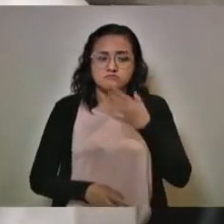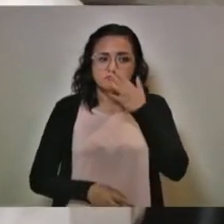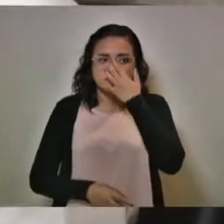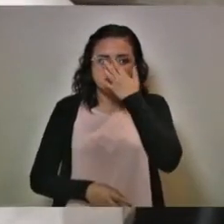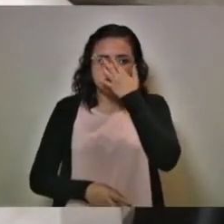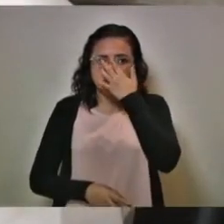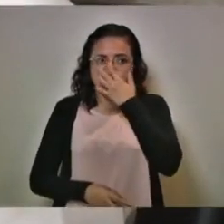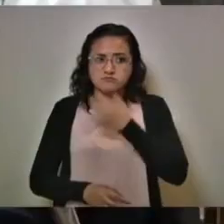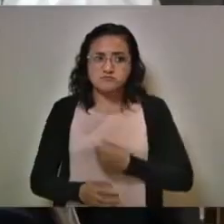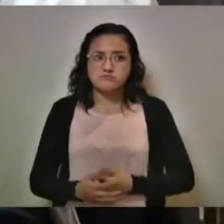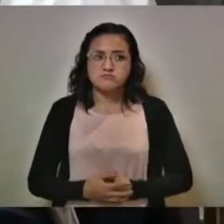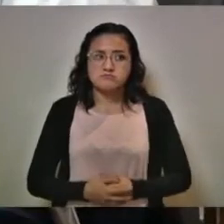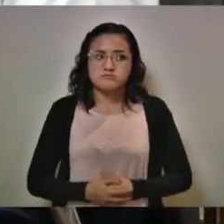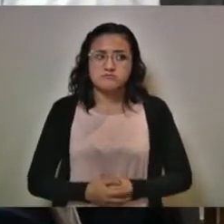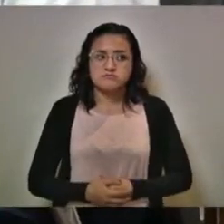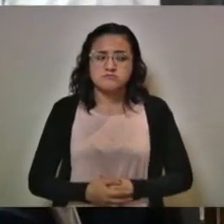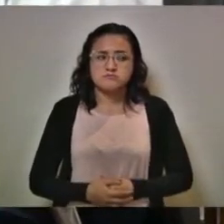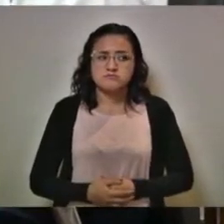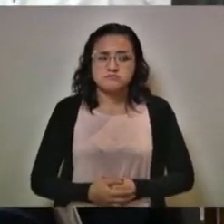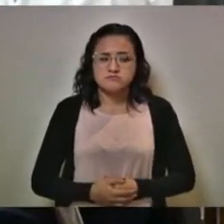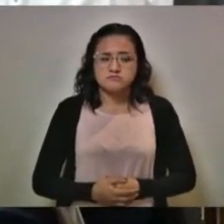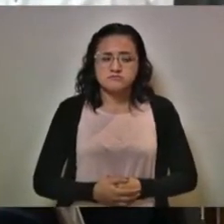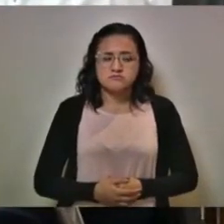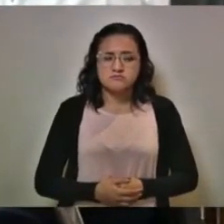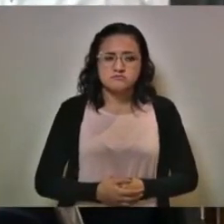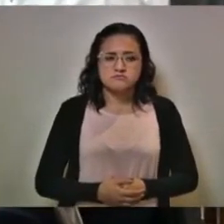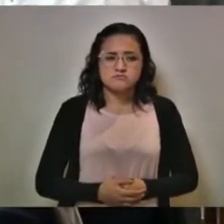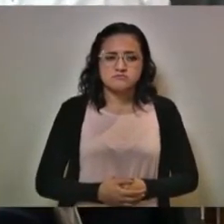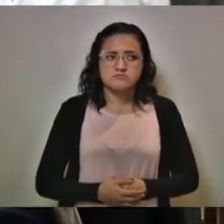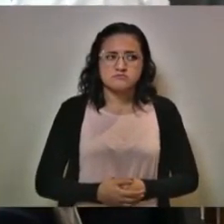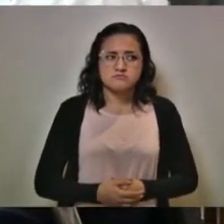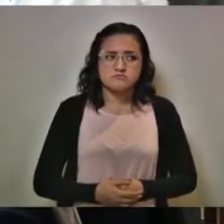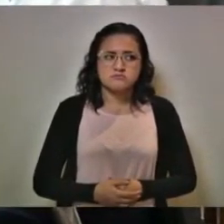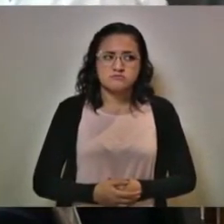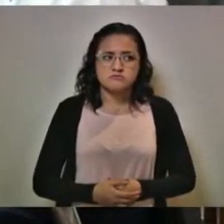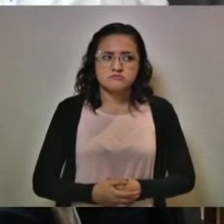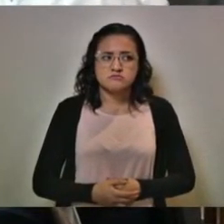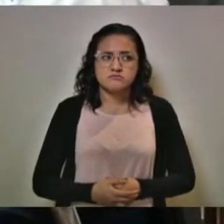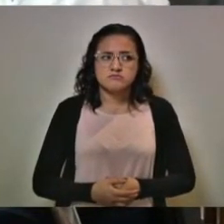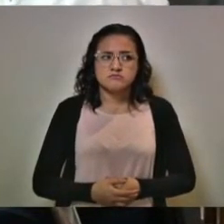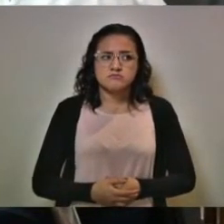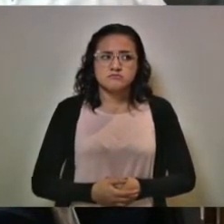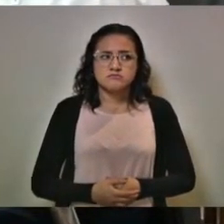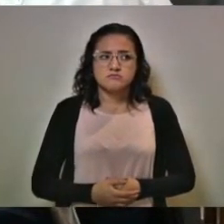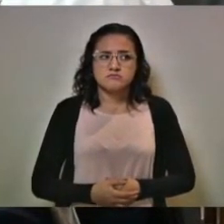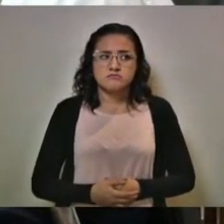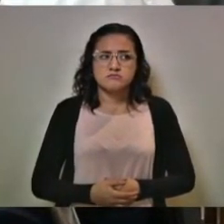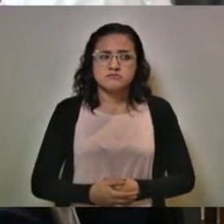¿Qué me toca a mí? ¿Pregunto contestarte? ¿Sobre qué?